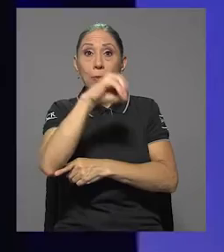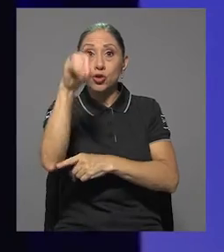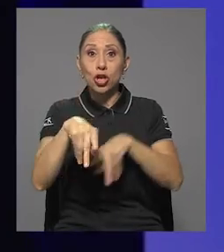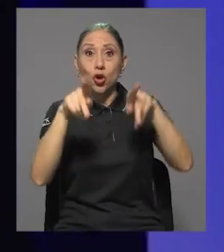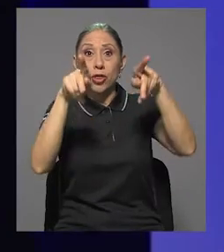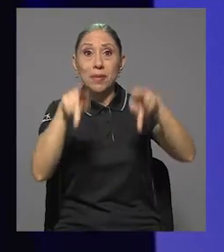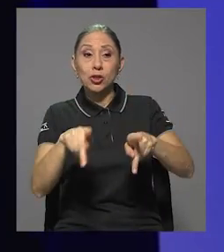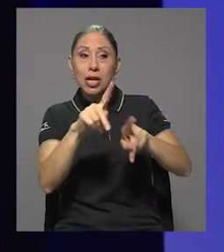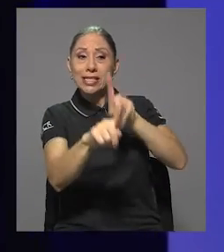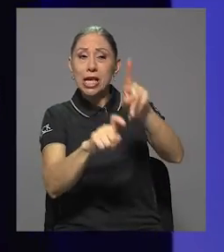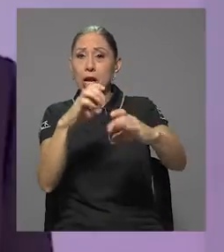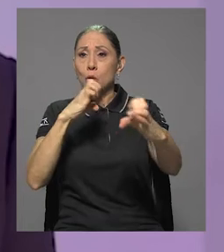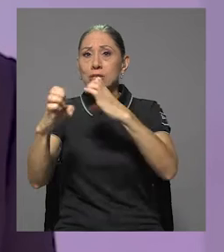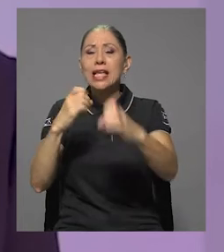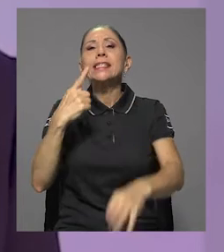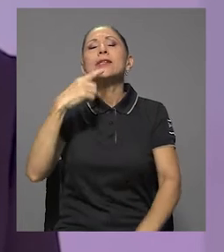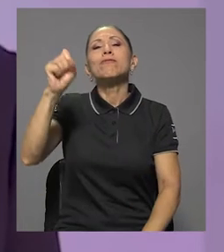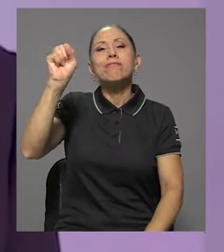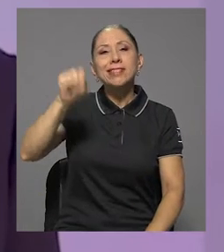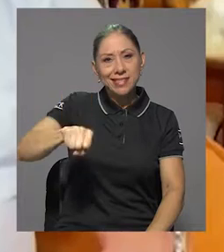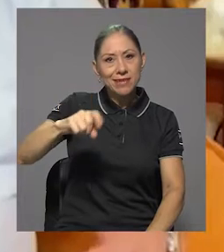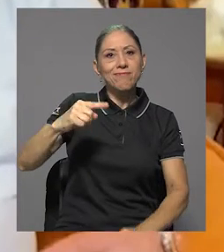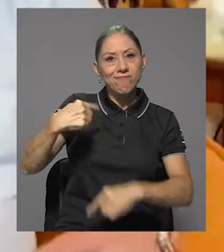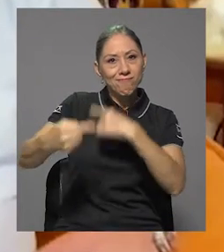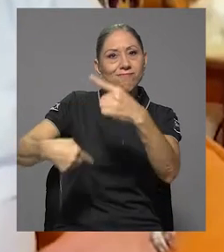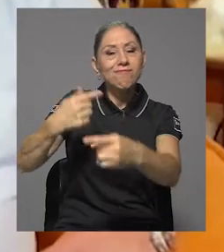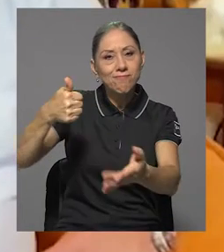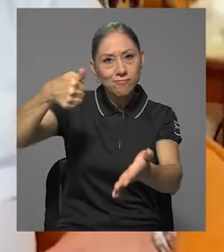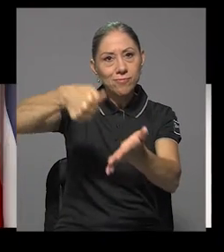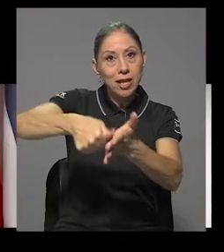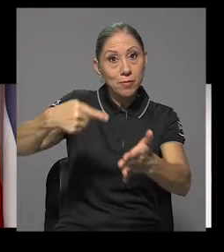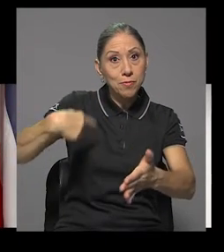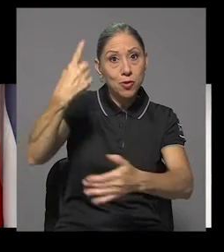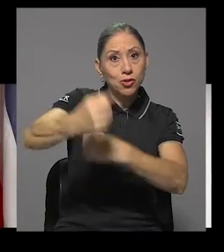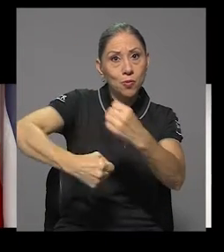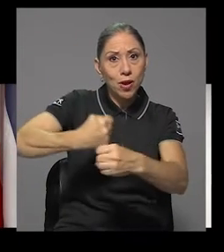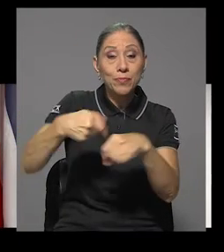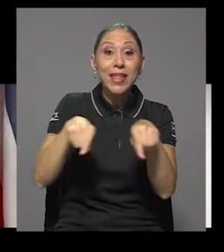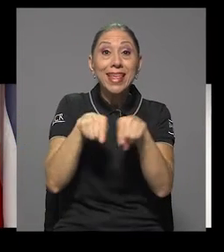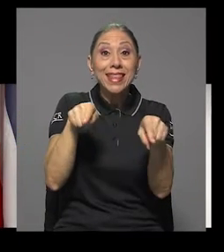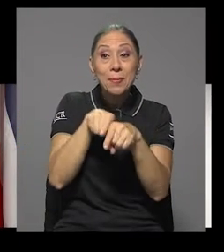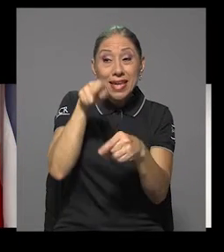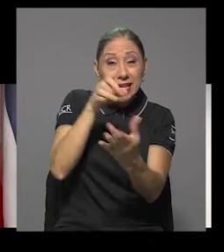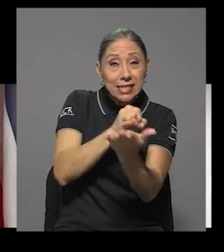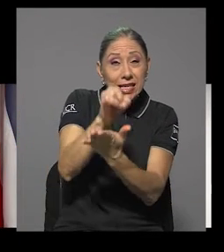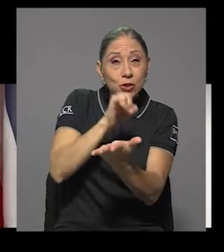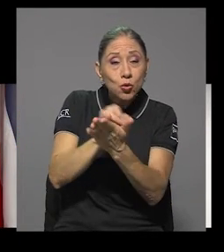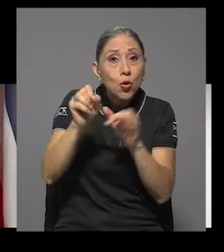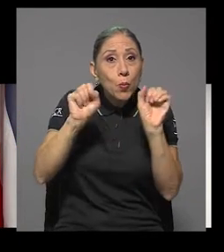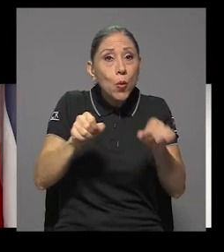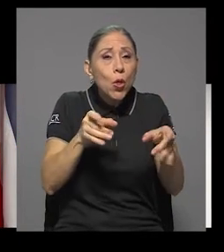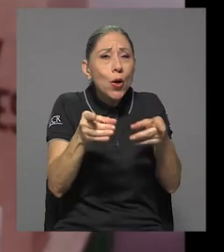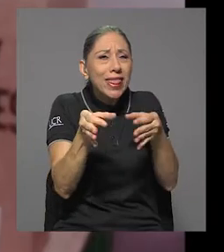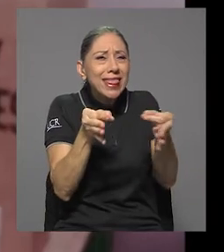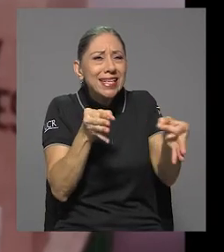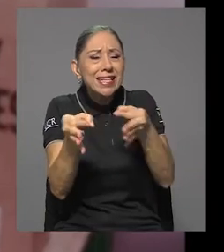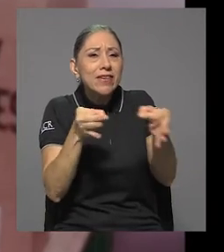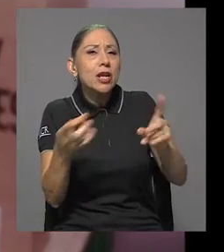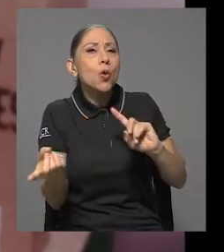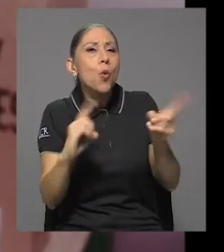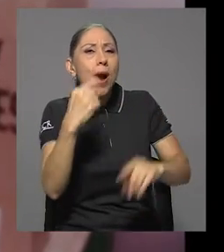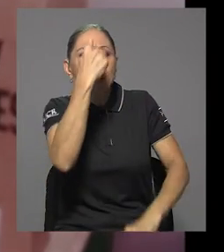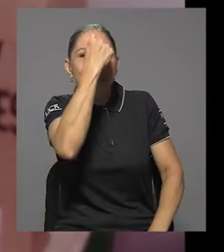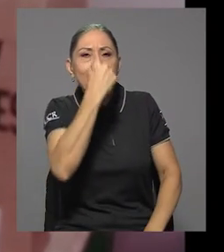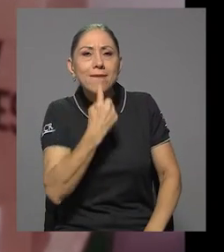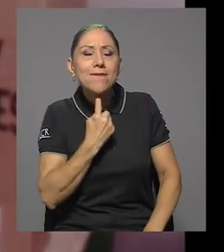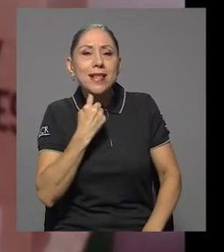encuestados manifestó que sí votará en los próximos comicios e incluso el estudio permitió describir el perfil que buscan